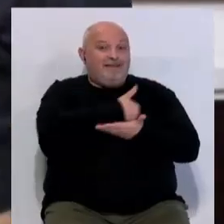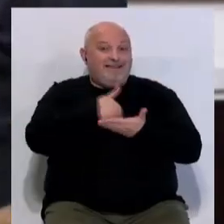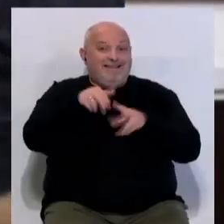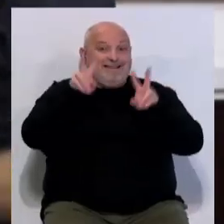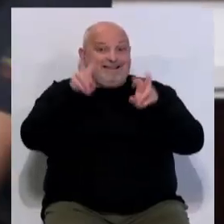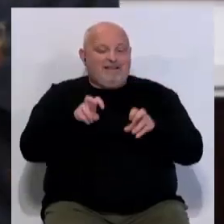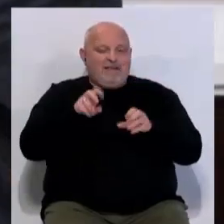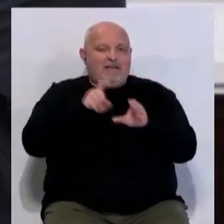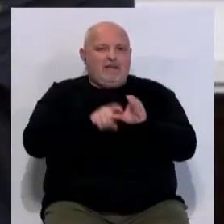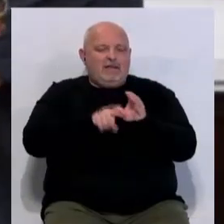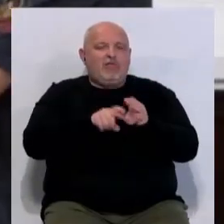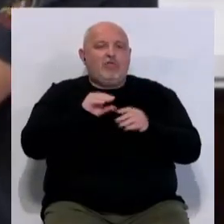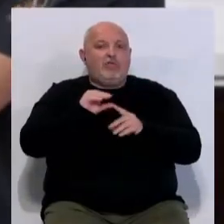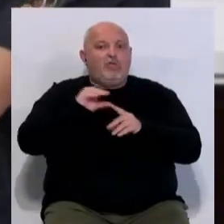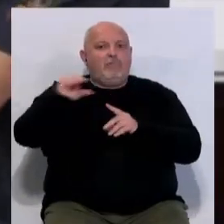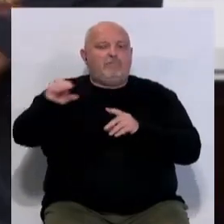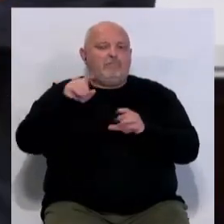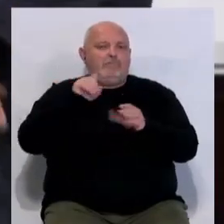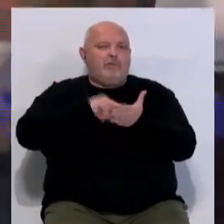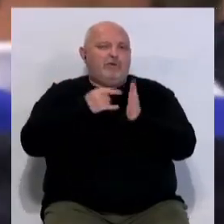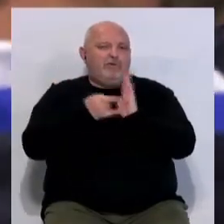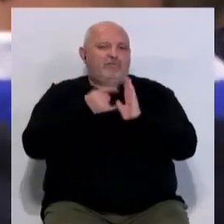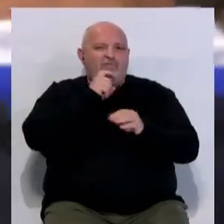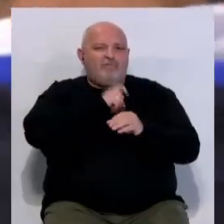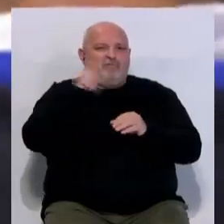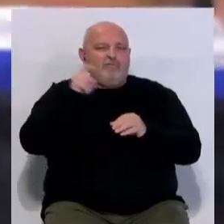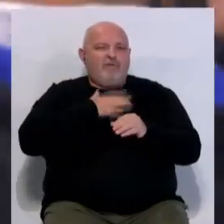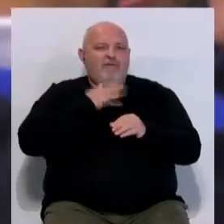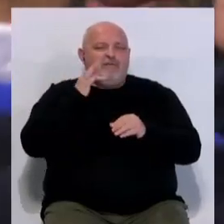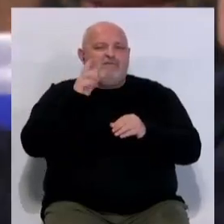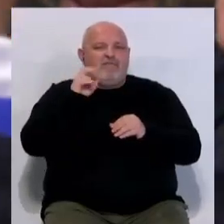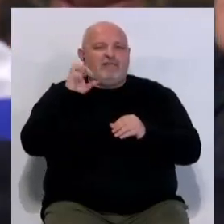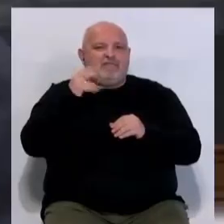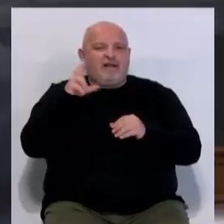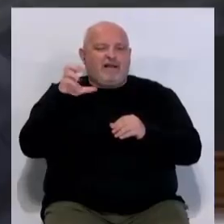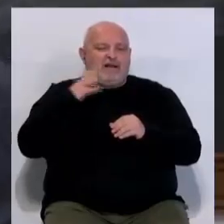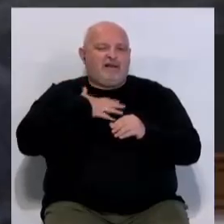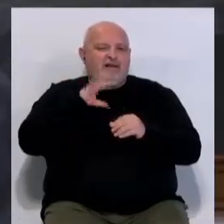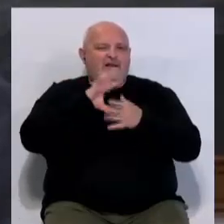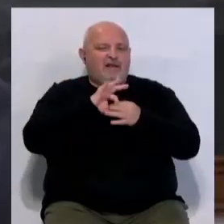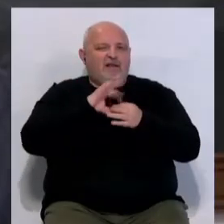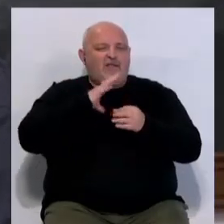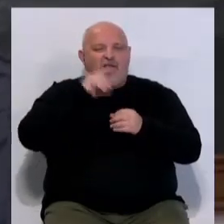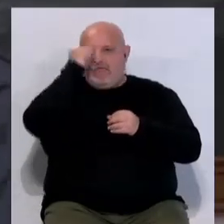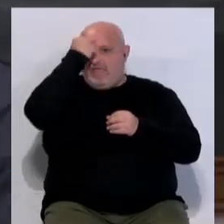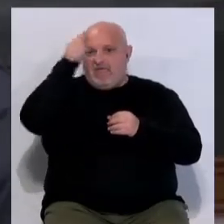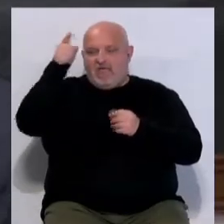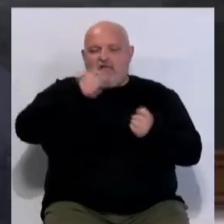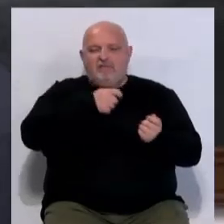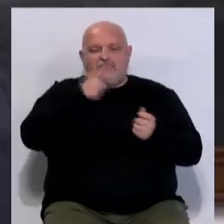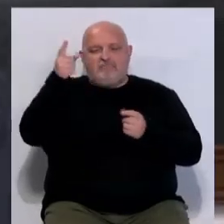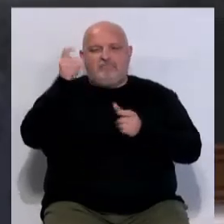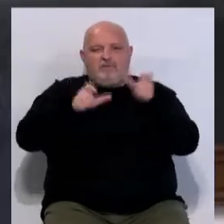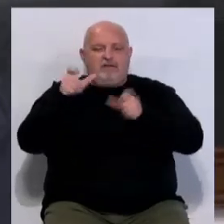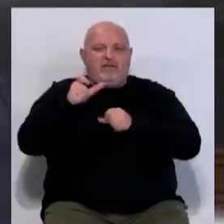alcance con las inscripciones irá destinada a los proyectos que la Fundación Vicente Ferrer tiene en Nepal dedicadas a proyectos para la infancia y